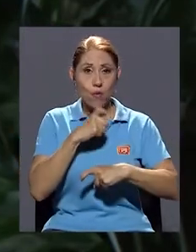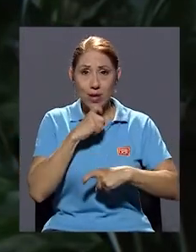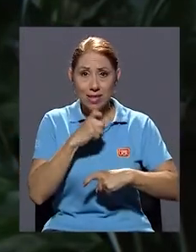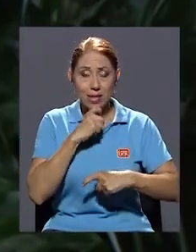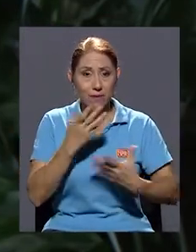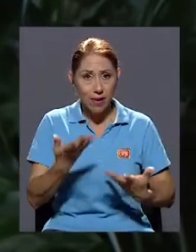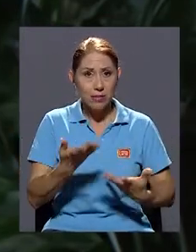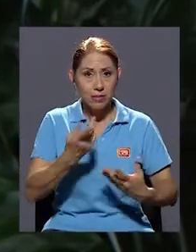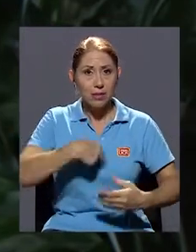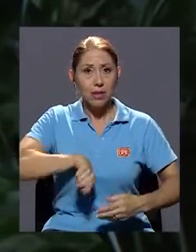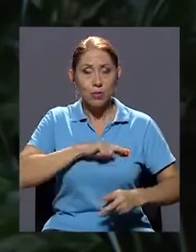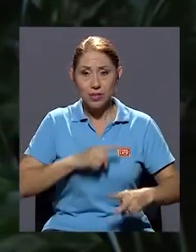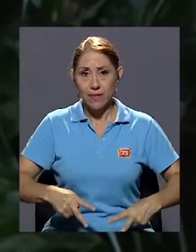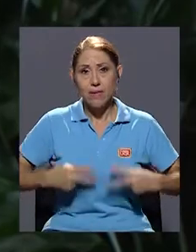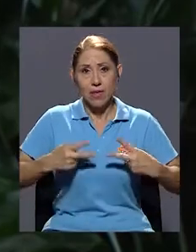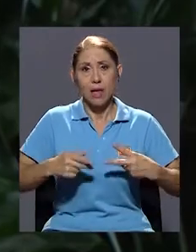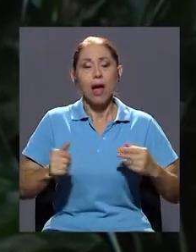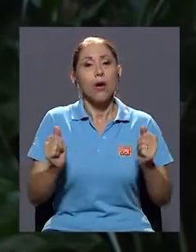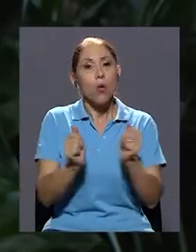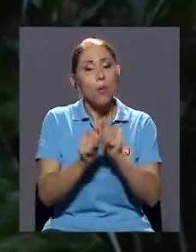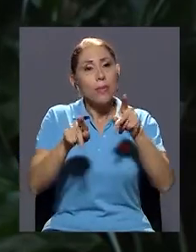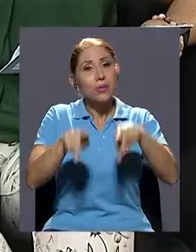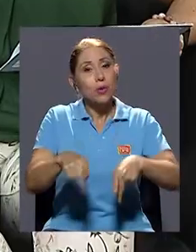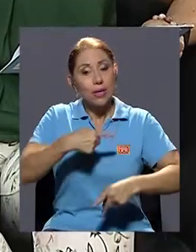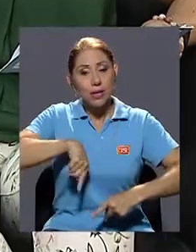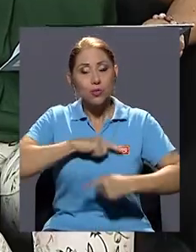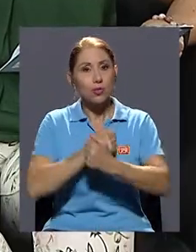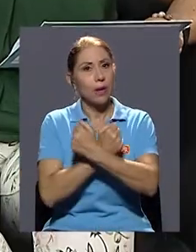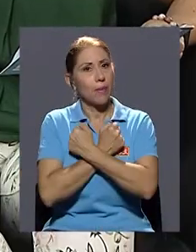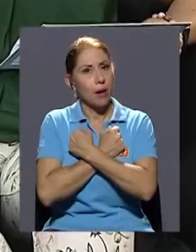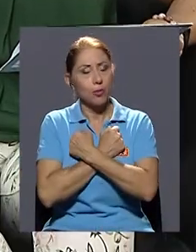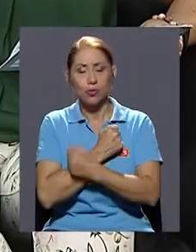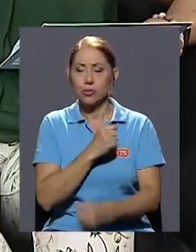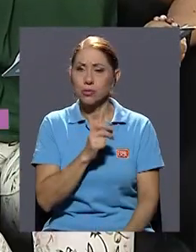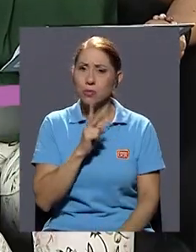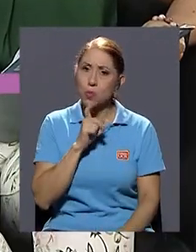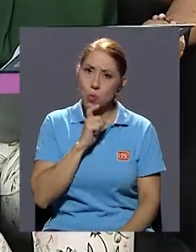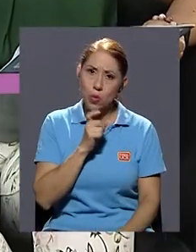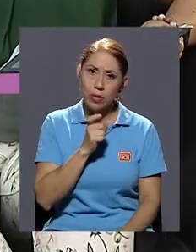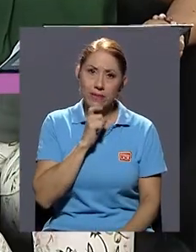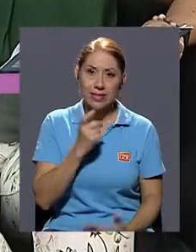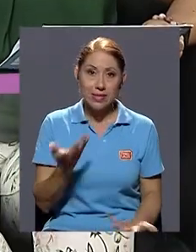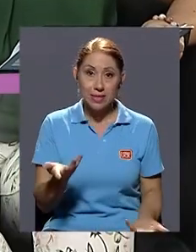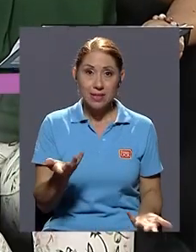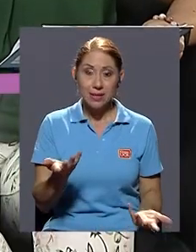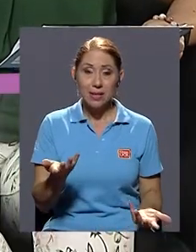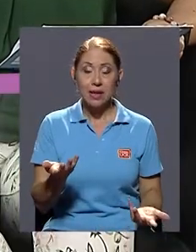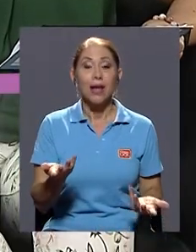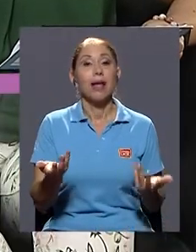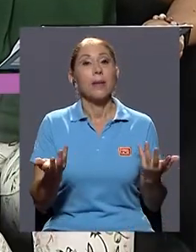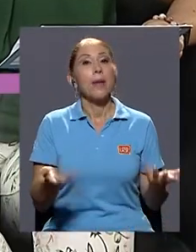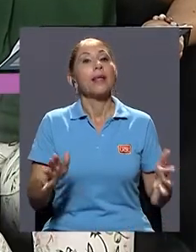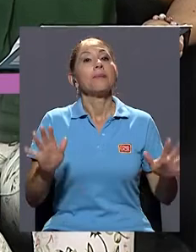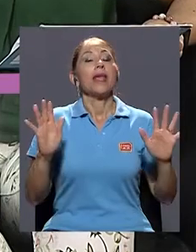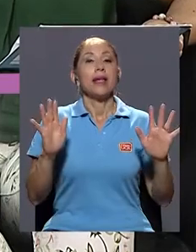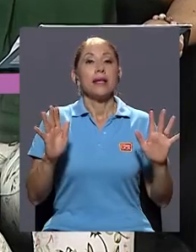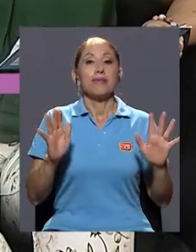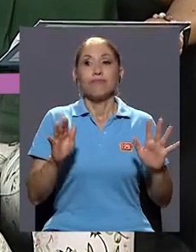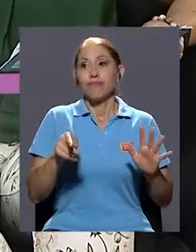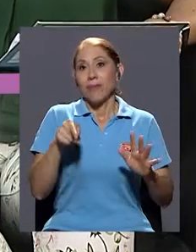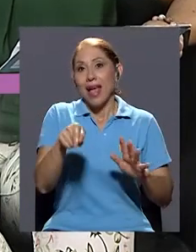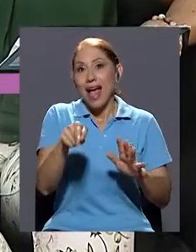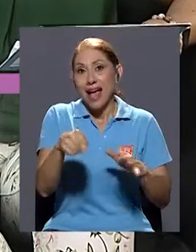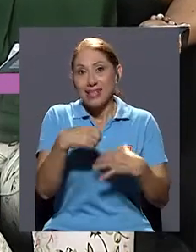vida con las personas a quienes amamos es muy difícil, ¿verdad? Entonces, sería también más bien